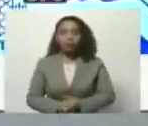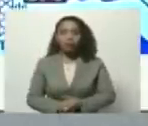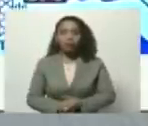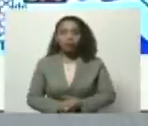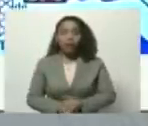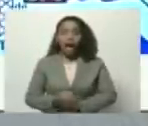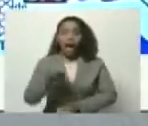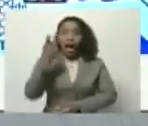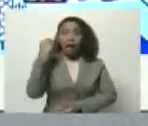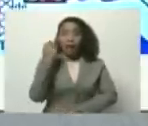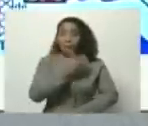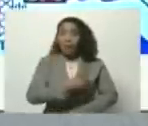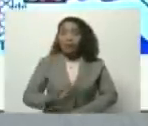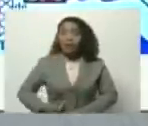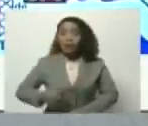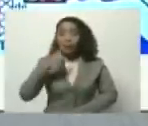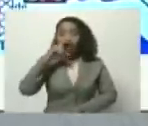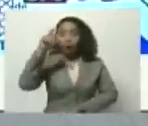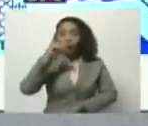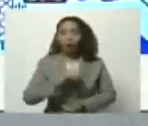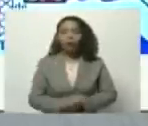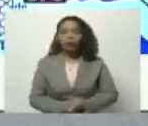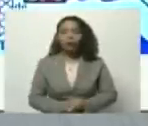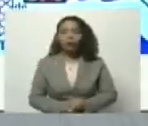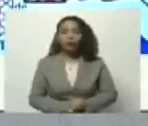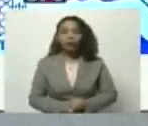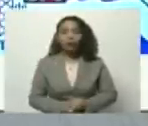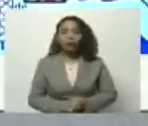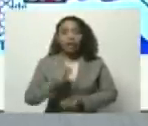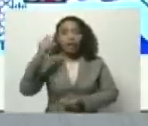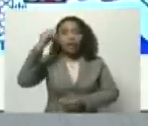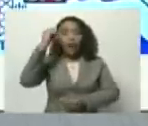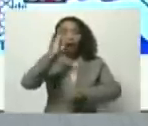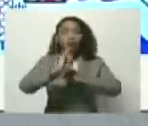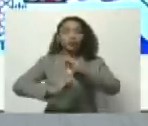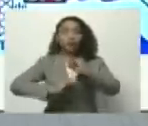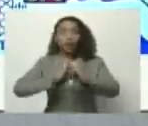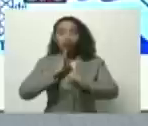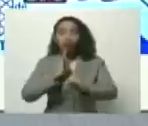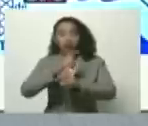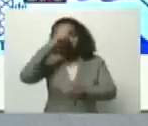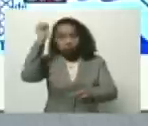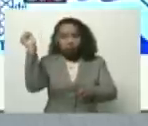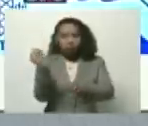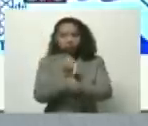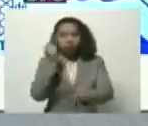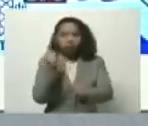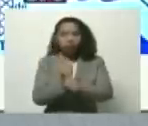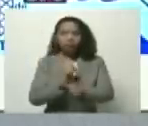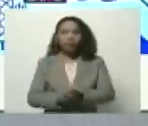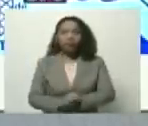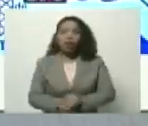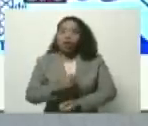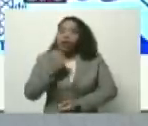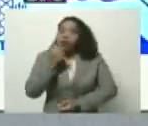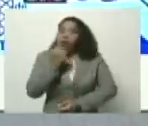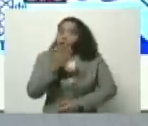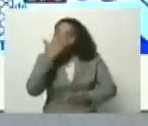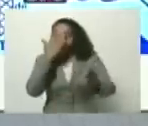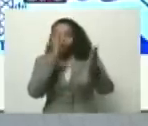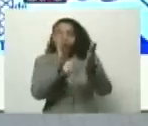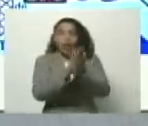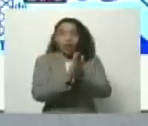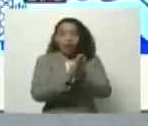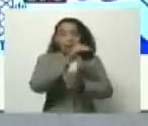Ayer el presidente Nicolás Maduro, en el Día Internacional del Trabajador, bueno, frente a una